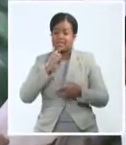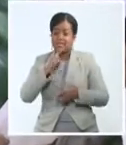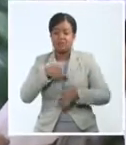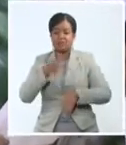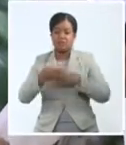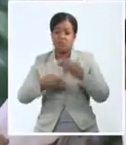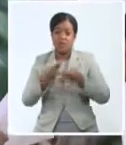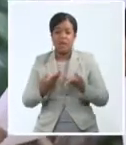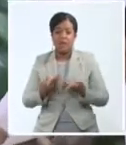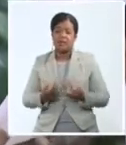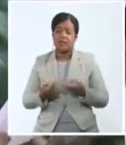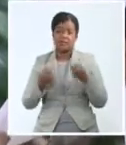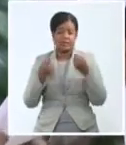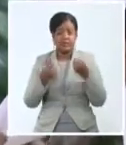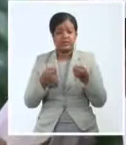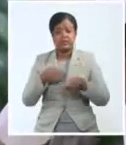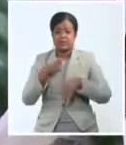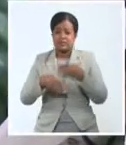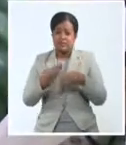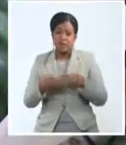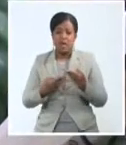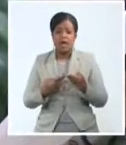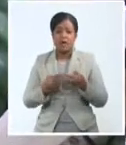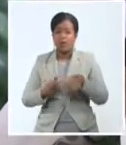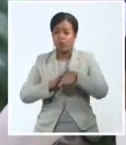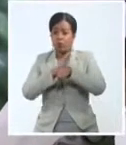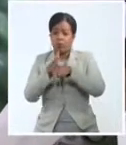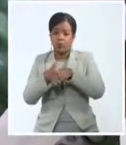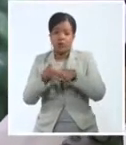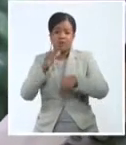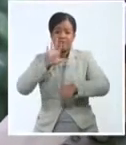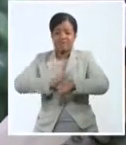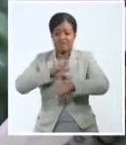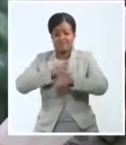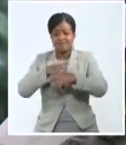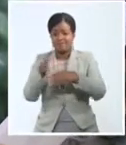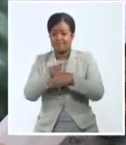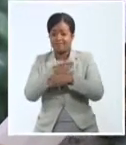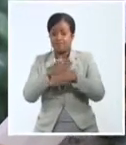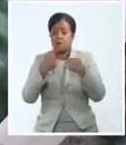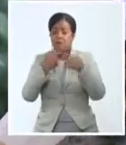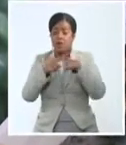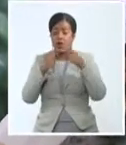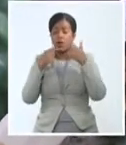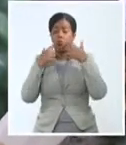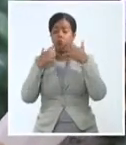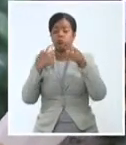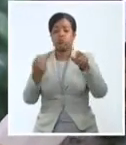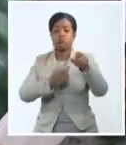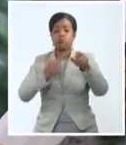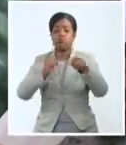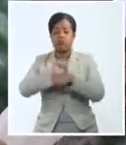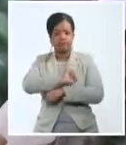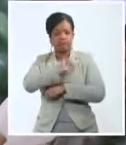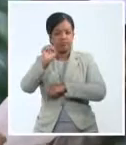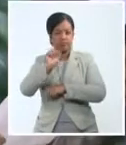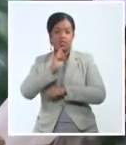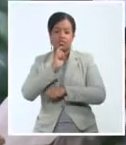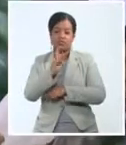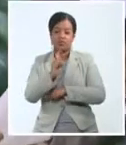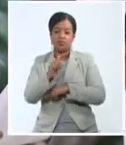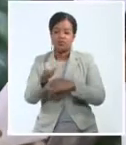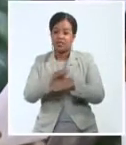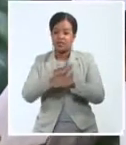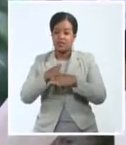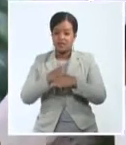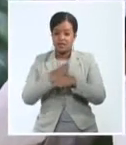económicas o epidemiológicas y siempre valdrá la pena luchar por vencer esas dificultades, por hacer